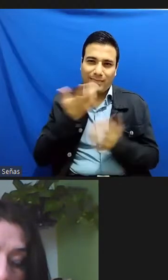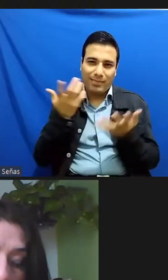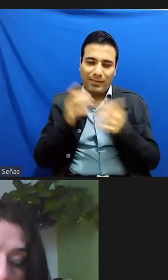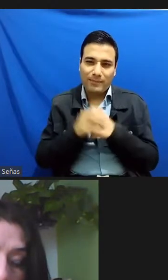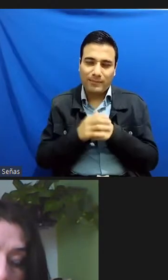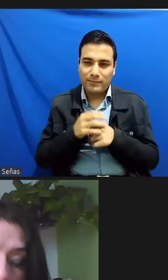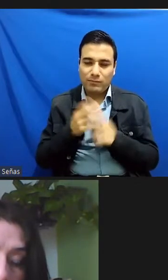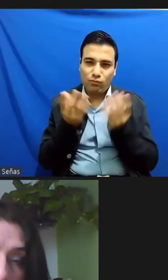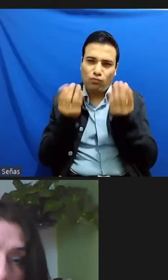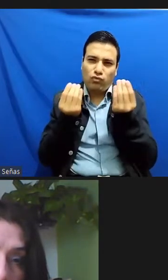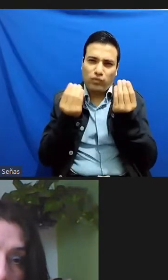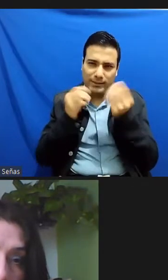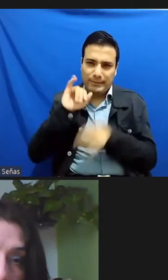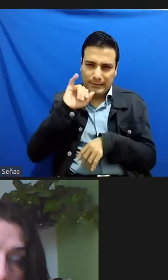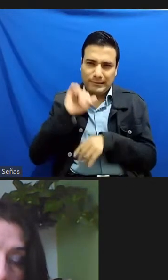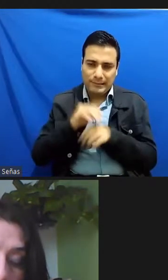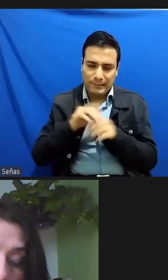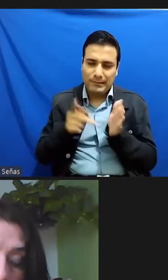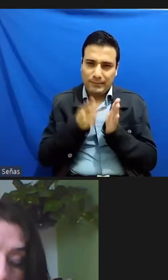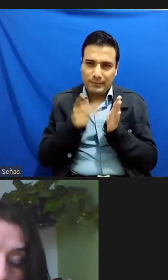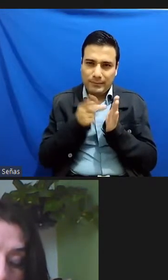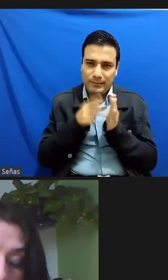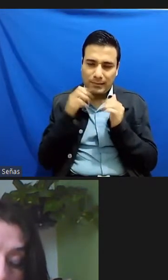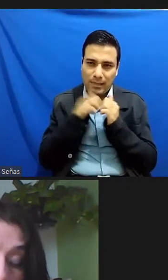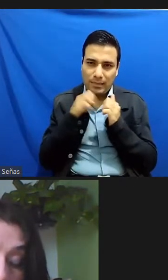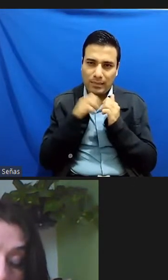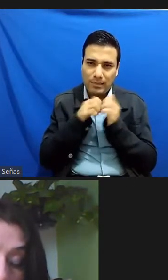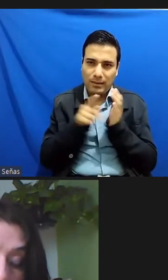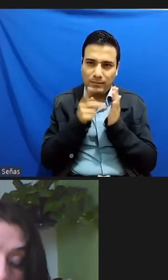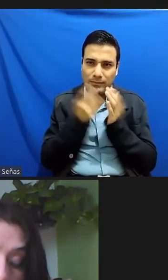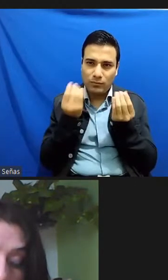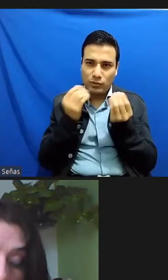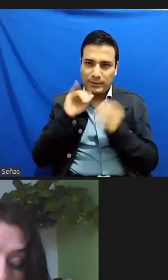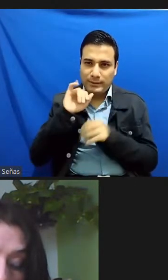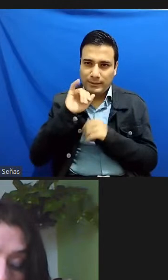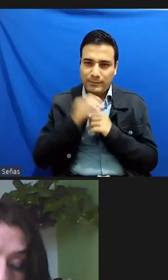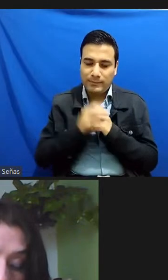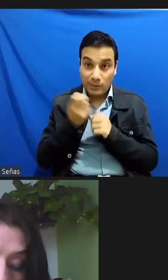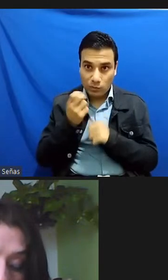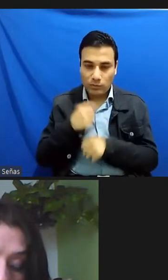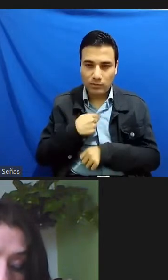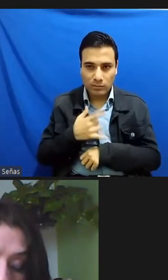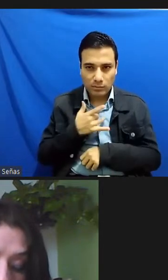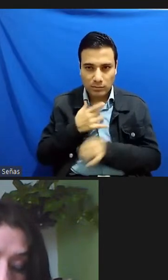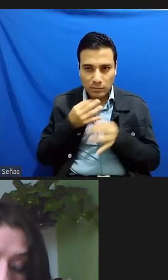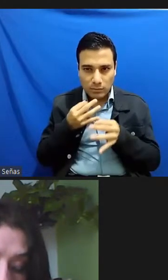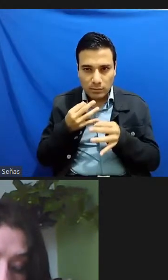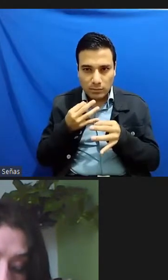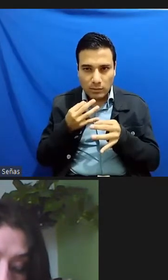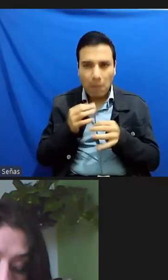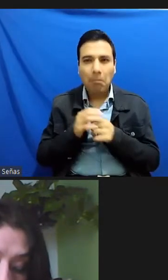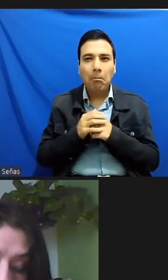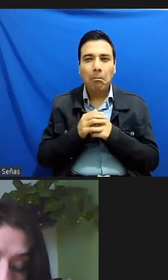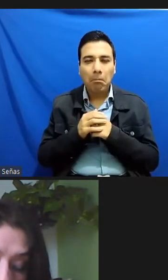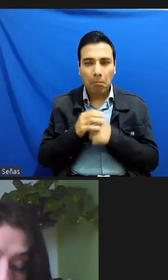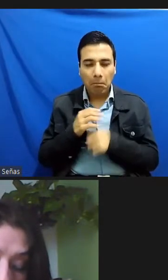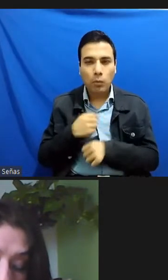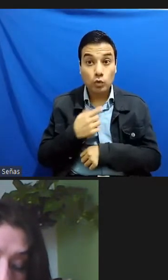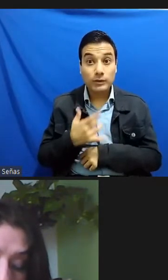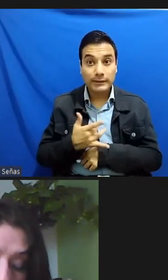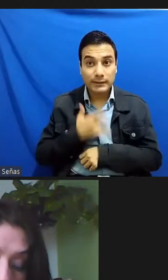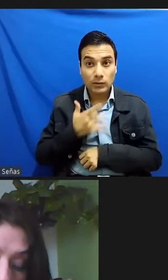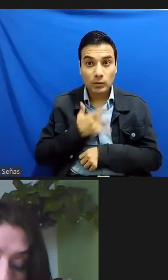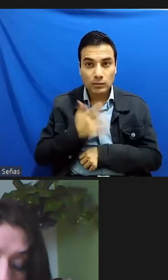tantas ¿no? y entonces allí ya al ser tantas llamó mi atención y entonces yo siento que este